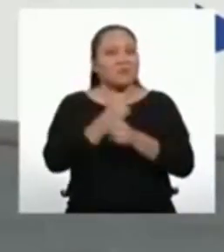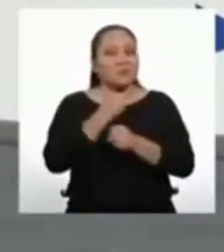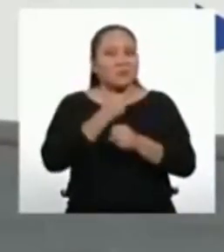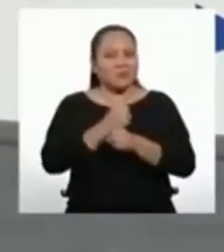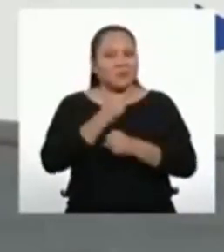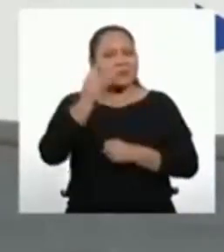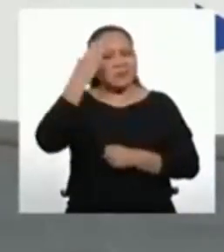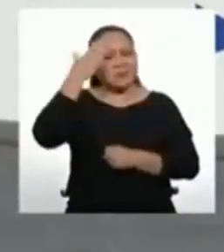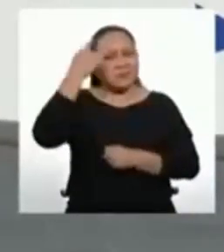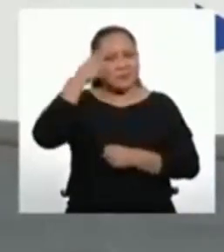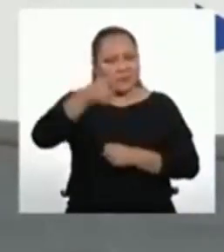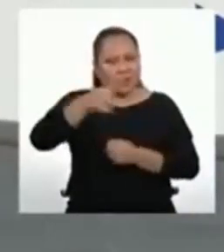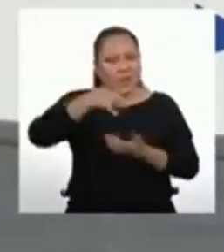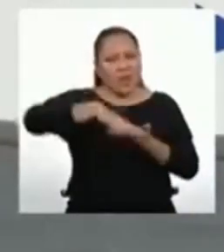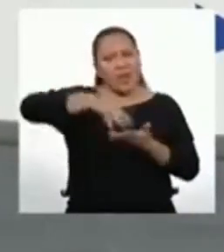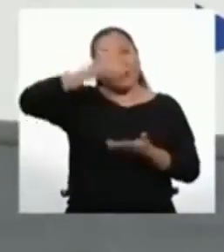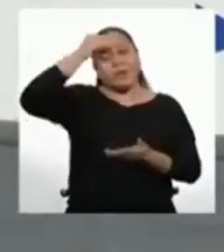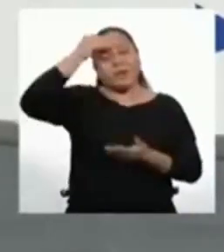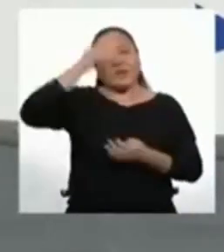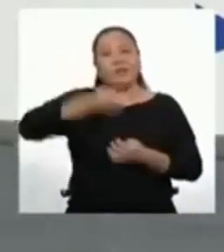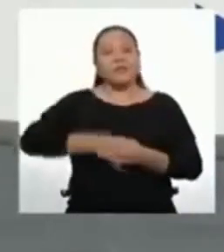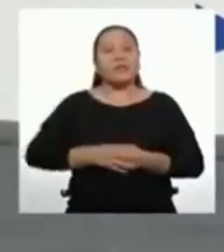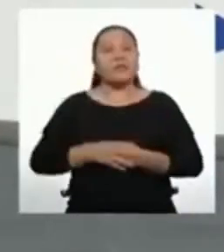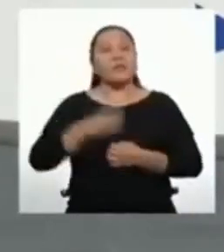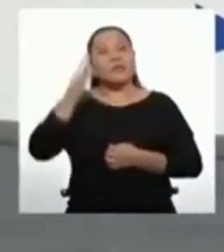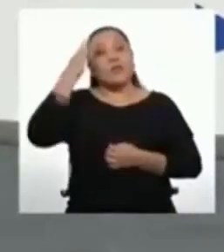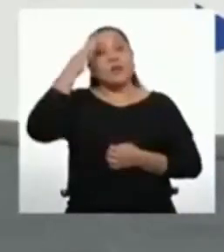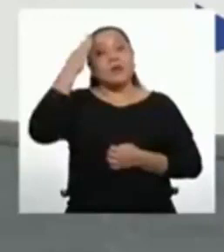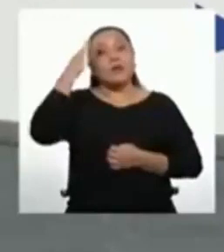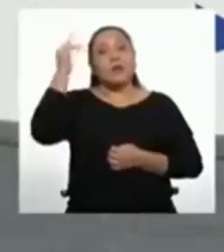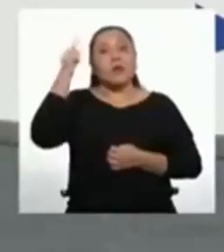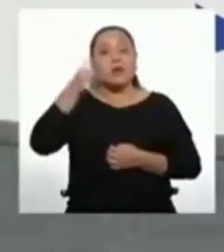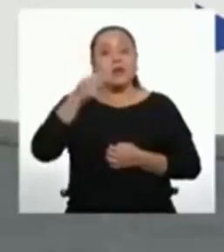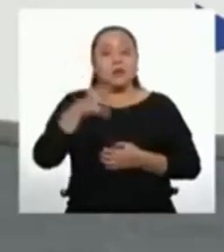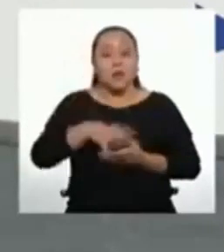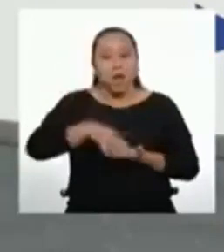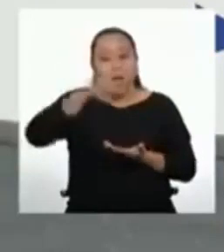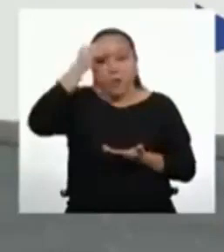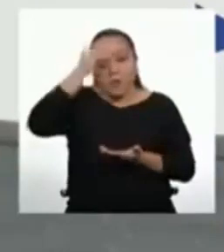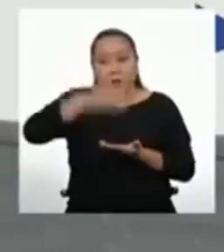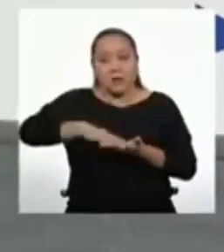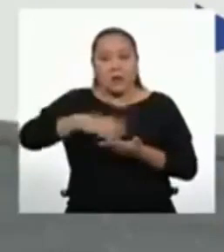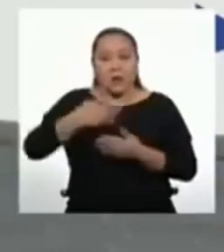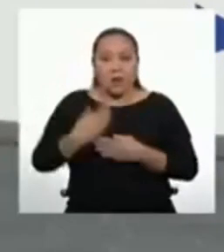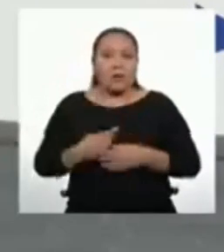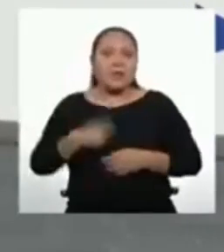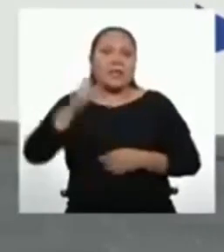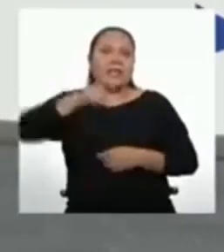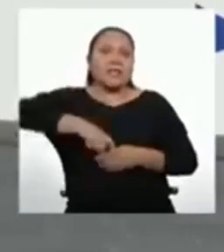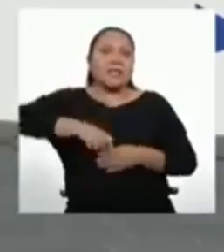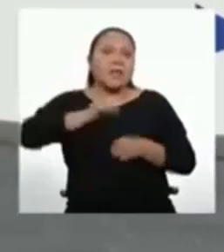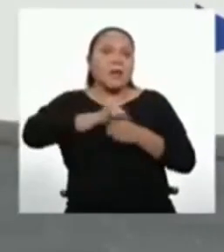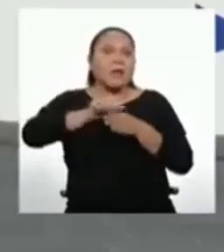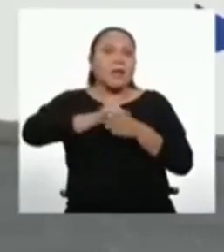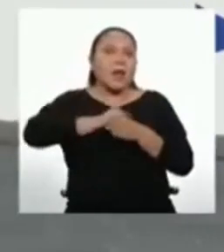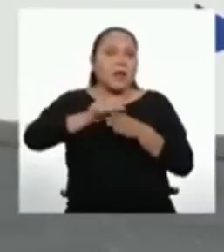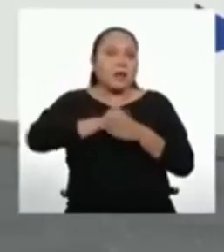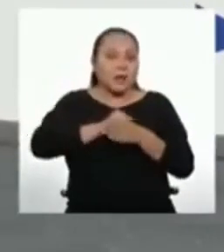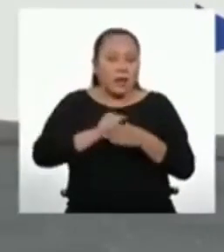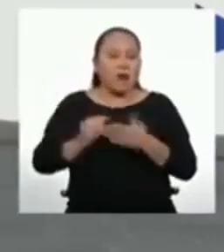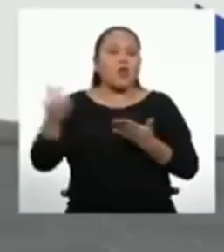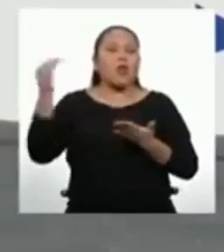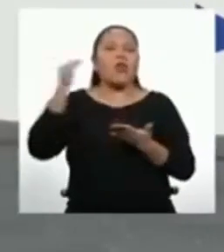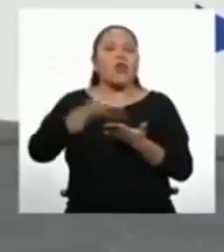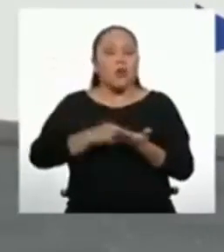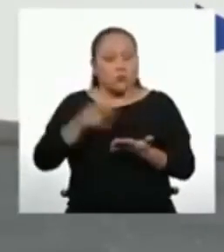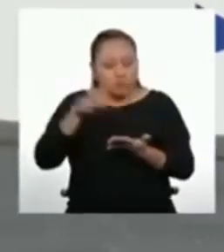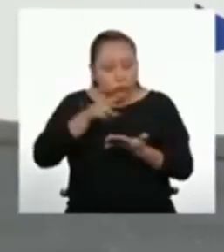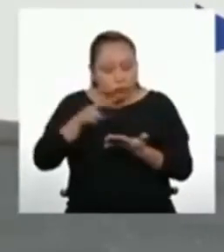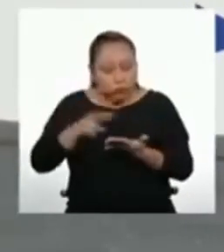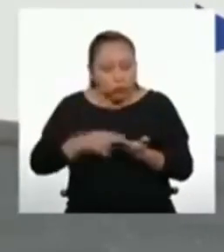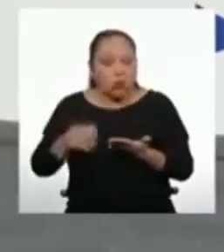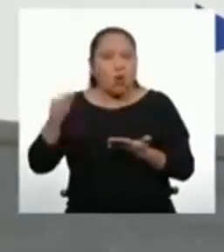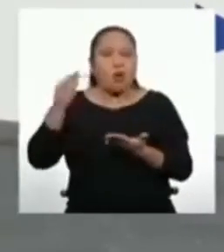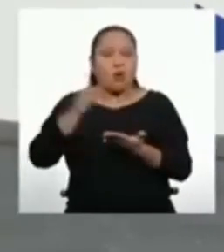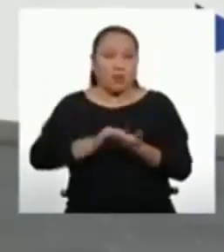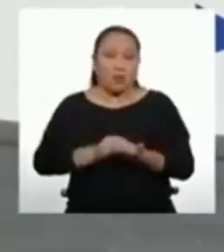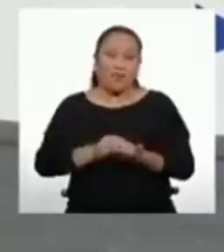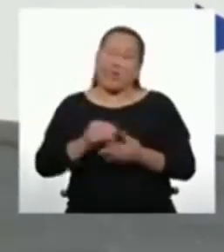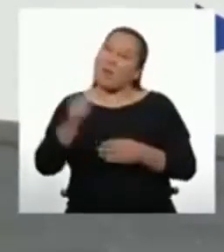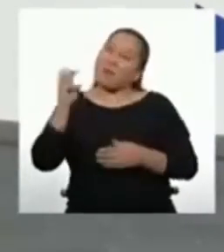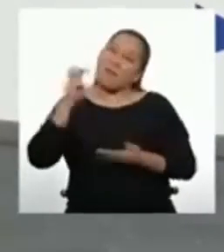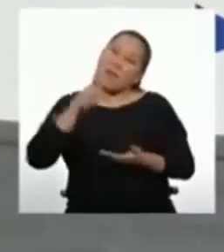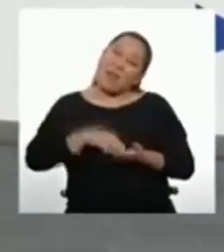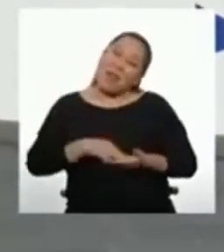sé que has aprendido. Sabemos que los aprendizajes se van consolidando con la práctica y también repasando lo aprendido, sobre todo en